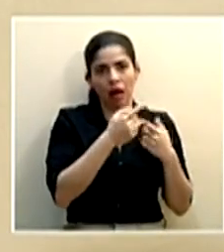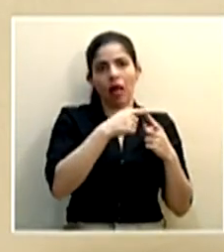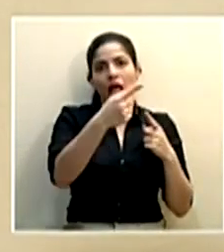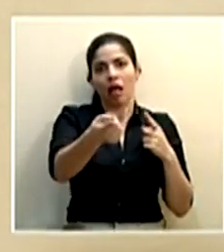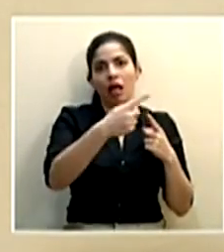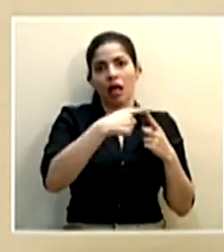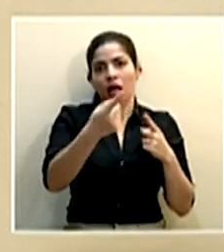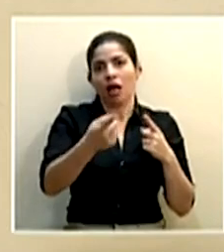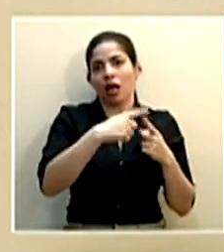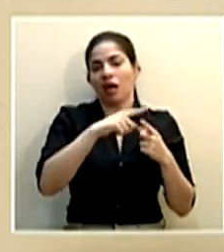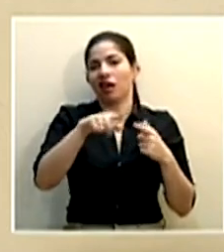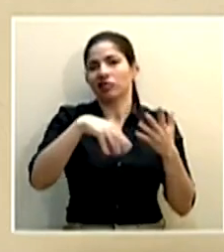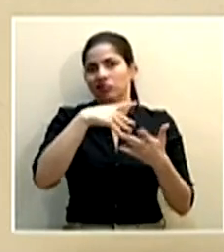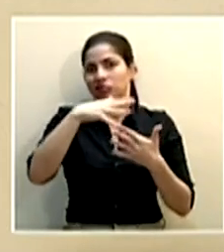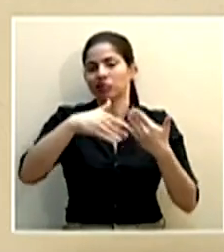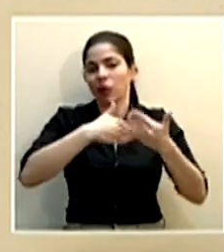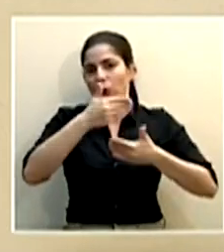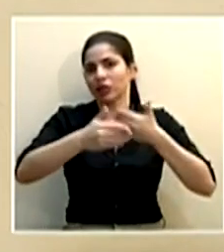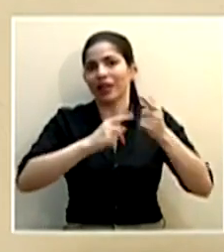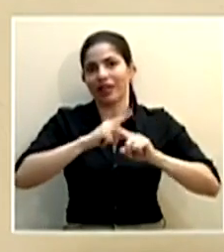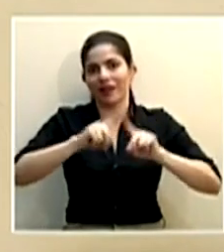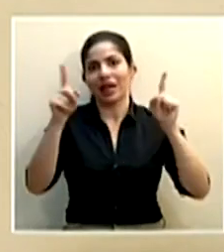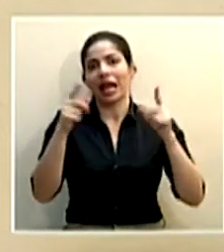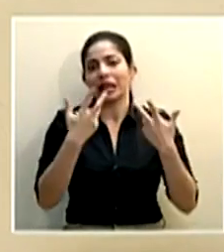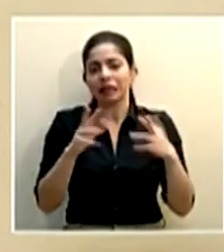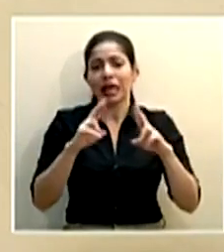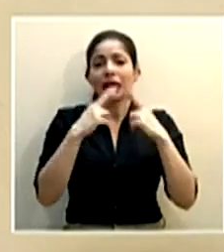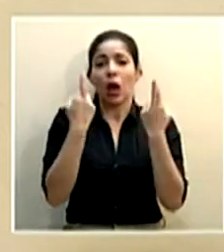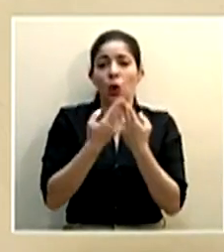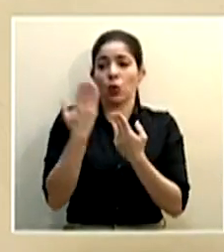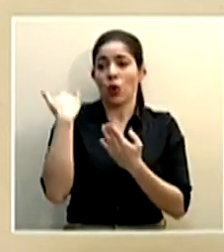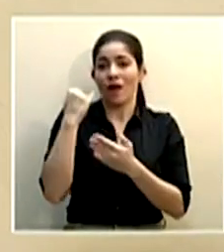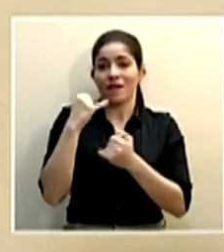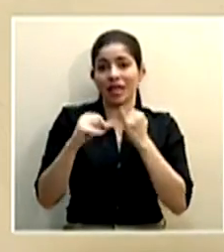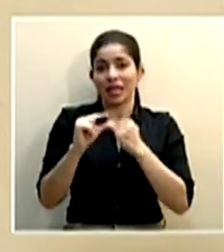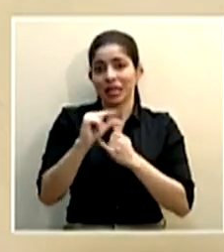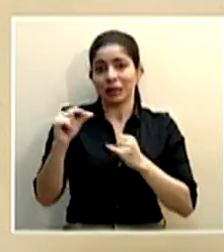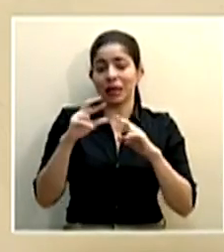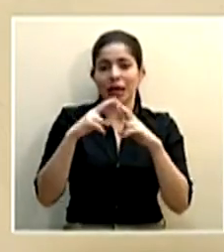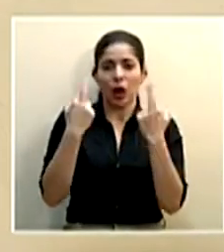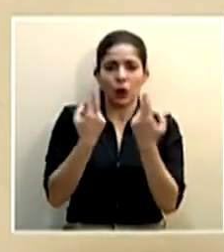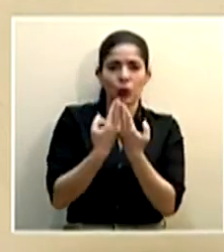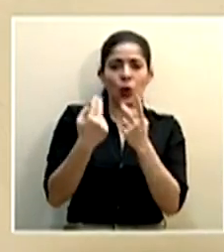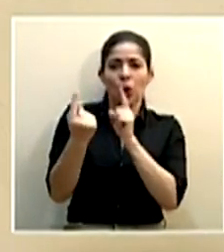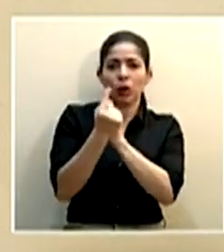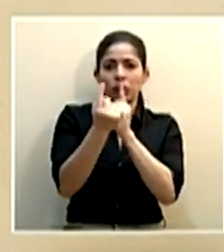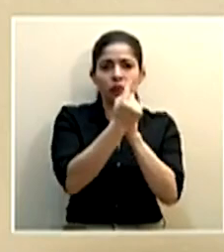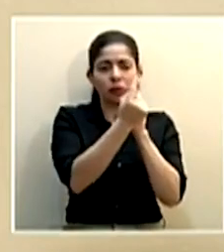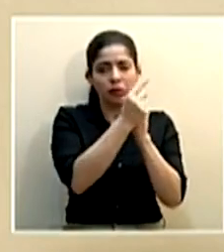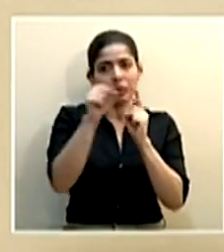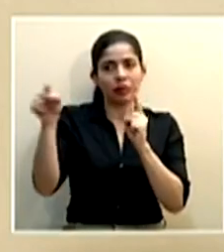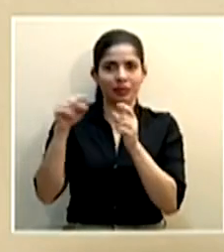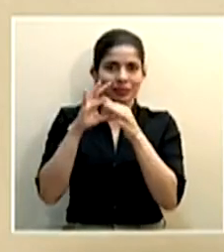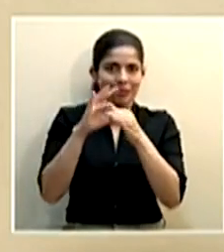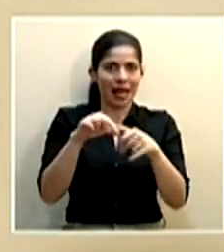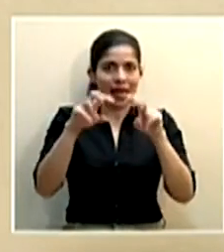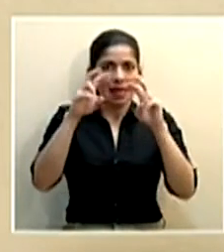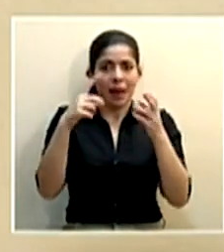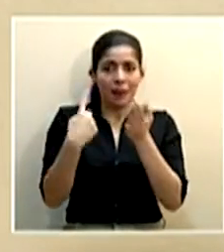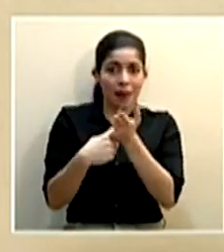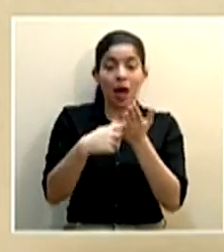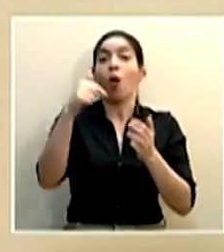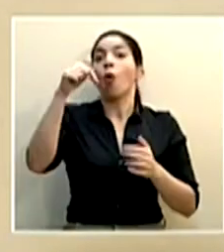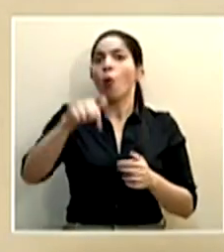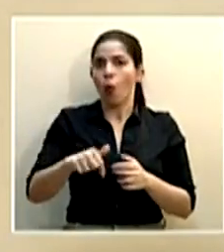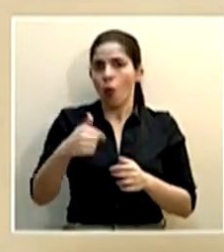toda una dinámica de una logística diferente. Hemos estado en reuniones el fin de semana con diferentes actores relacionados con el tema para ver y hoy tenemos